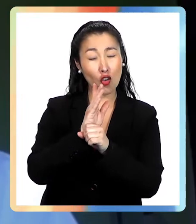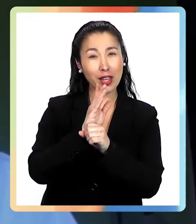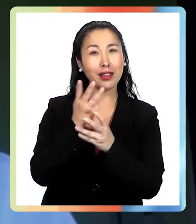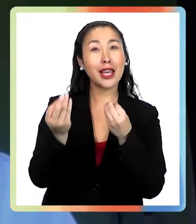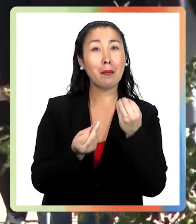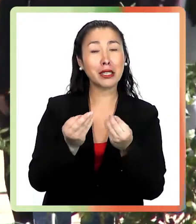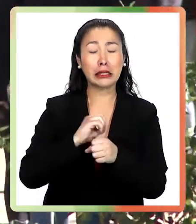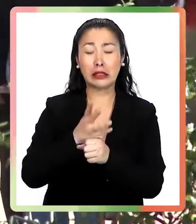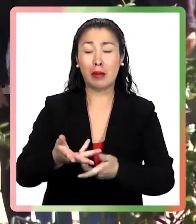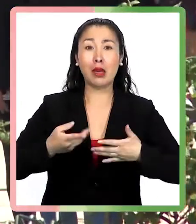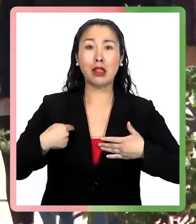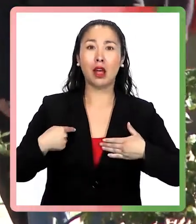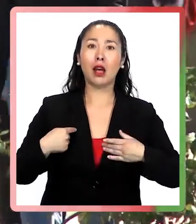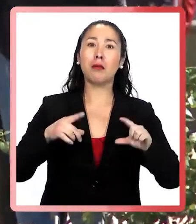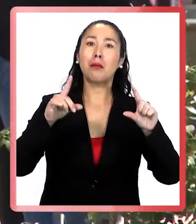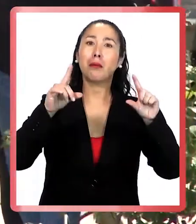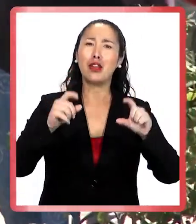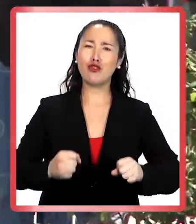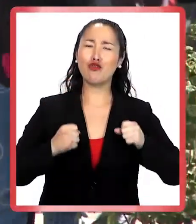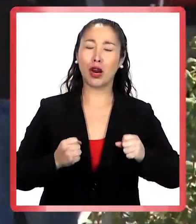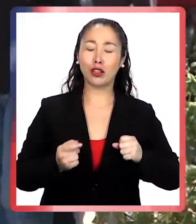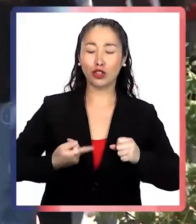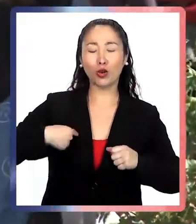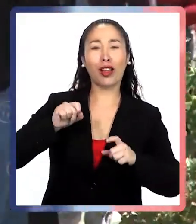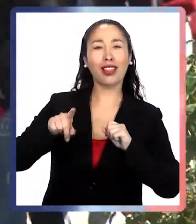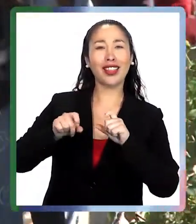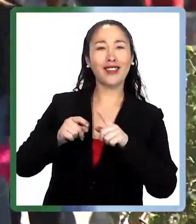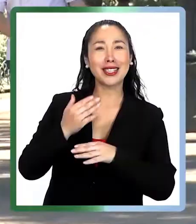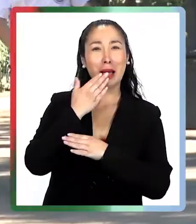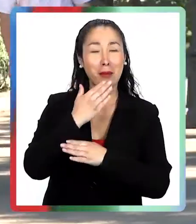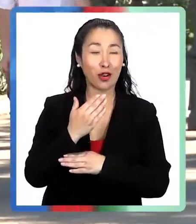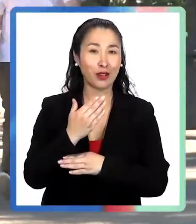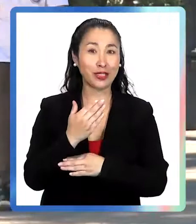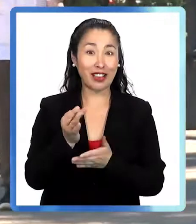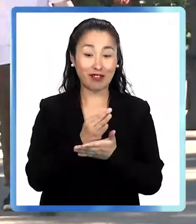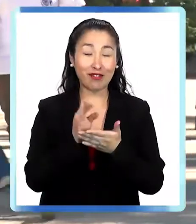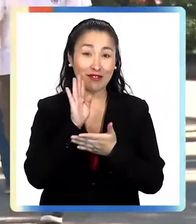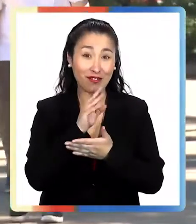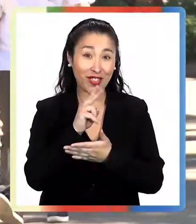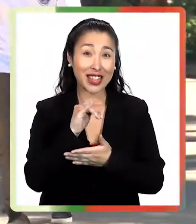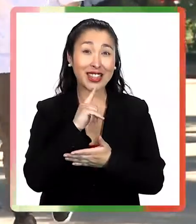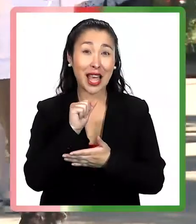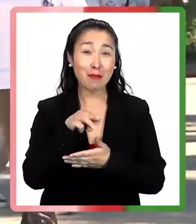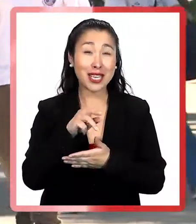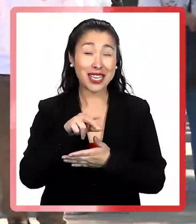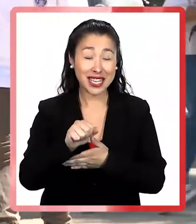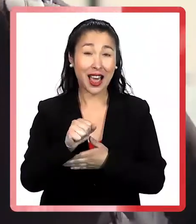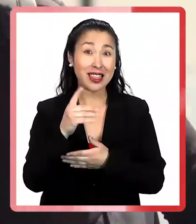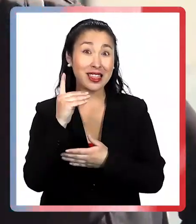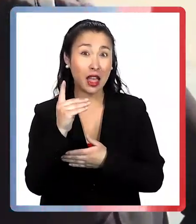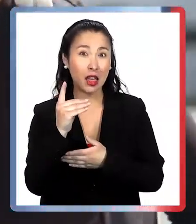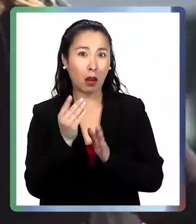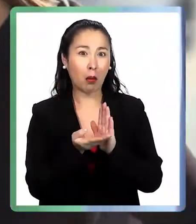la intensidad y la resistencia al COVID, con niveles de vitamina D un poquito más altos es mejor. El